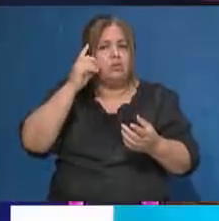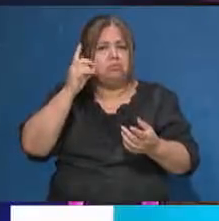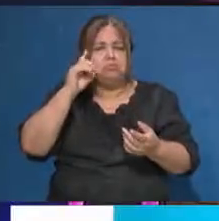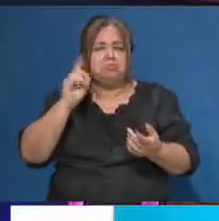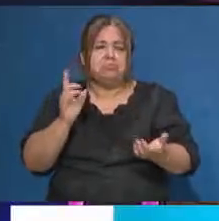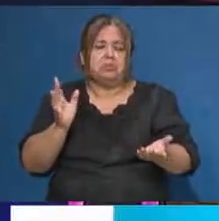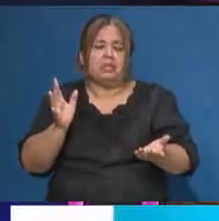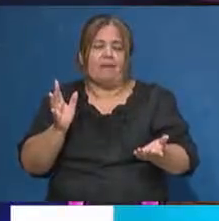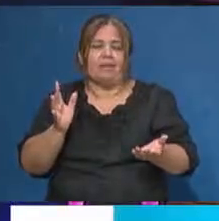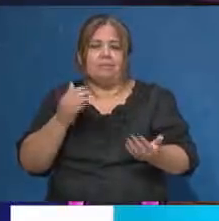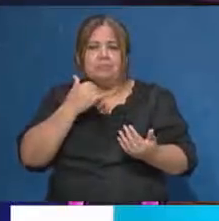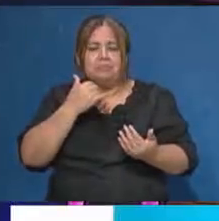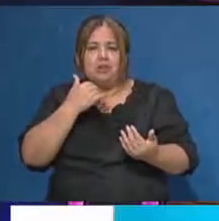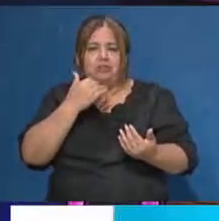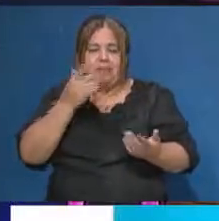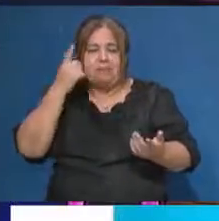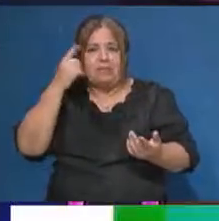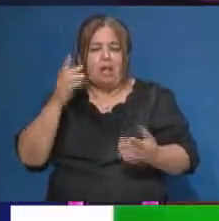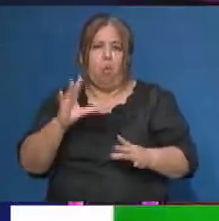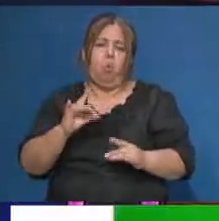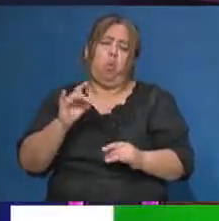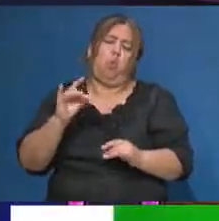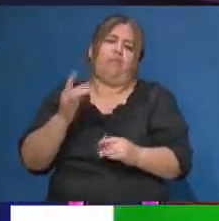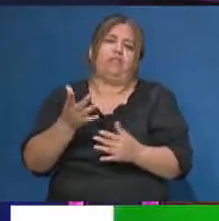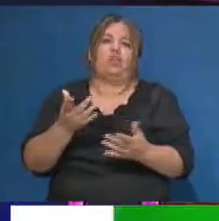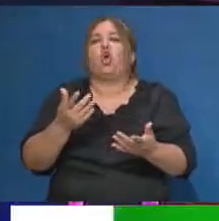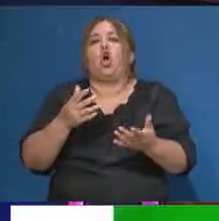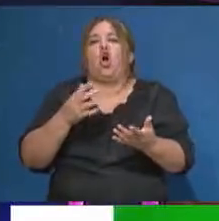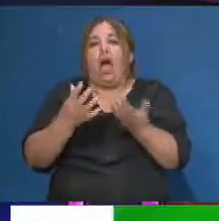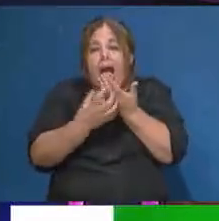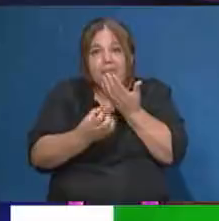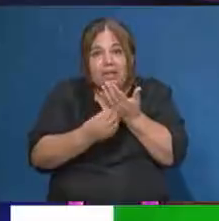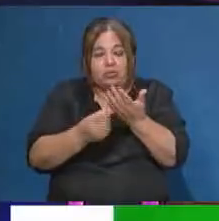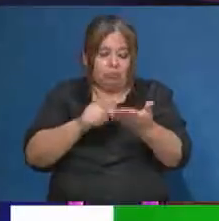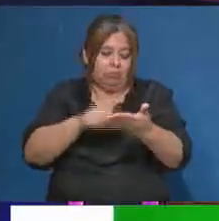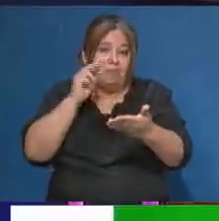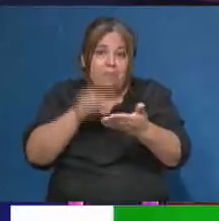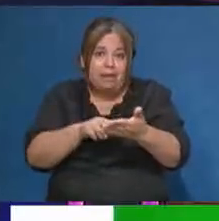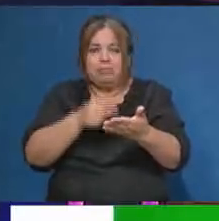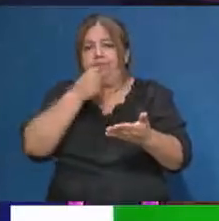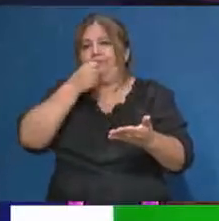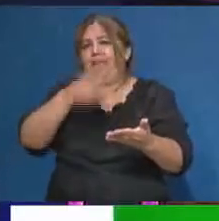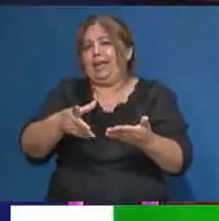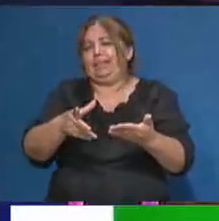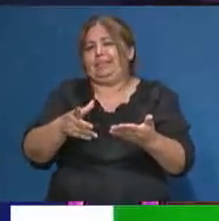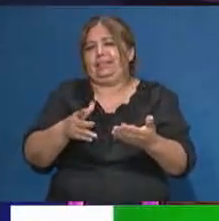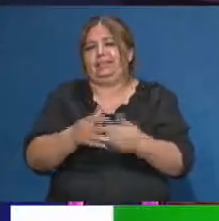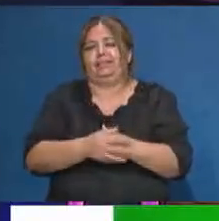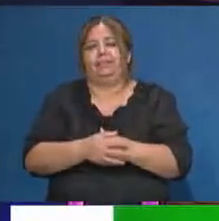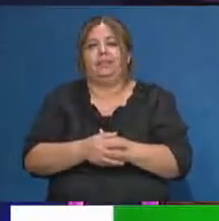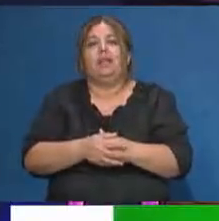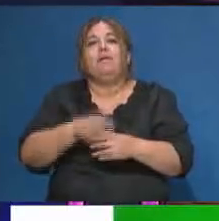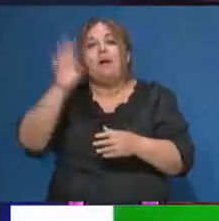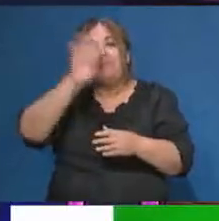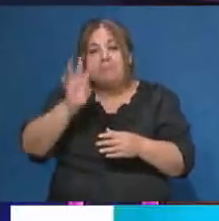realmente es. Exactamente. Desde la aplicación es muy sencillo. Es como te lo muestro. Entrar a la aplicación, acá lo tenemos resumido. Te va a mostrar el mapa inicial,